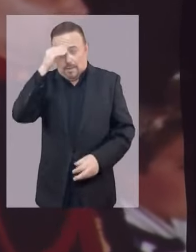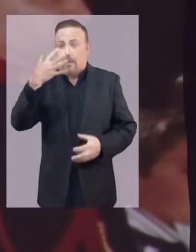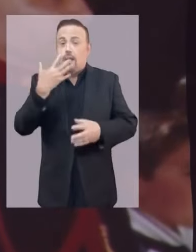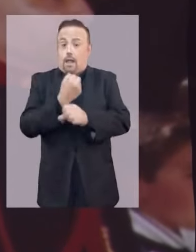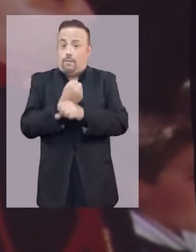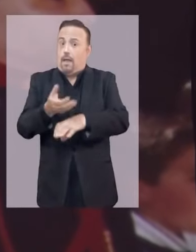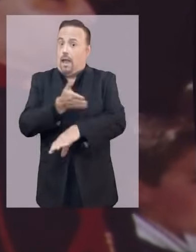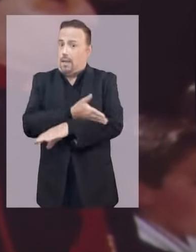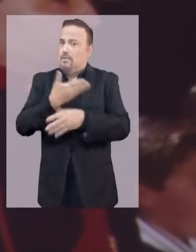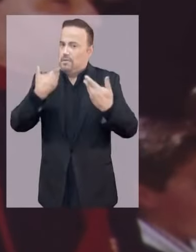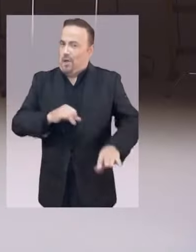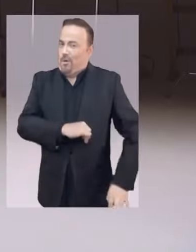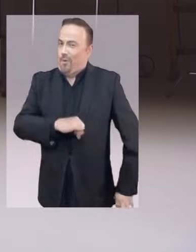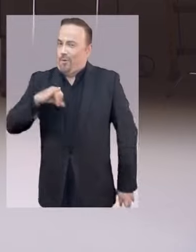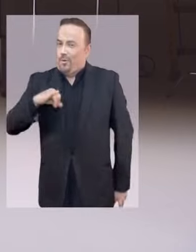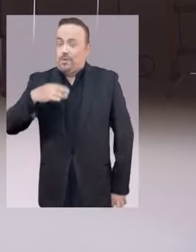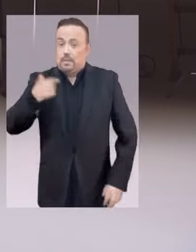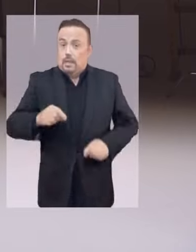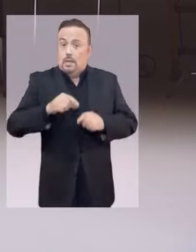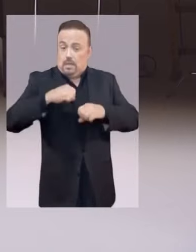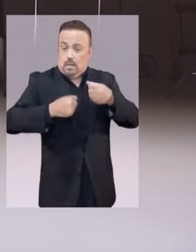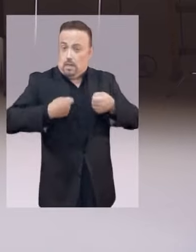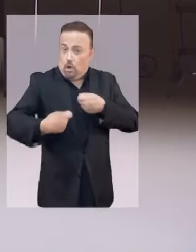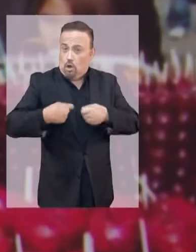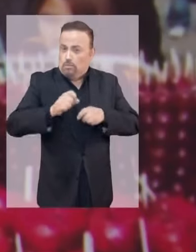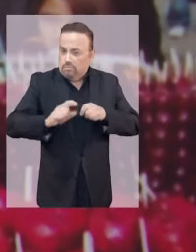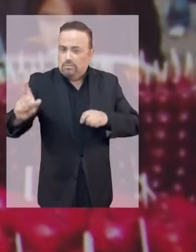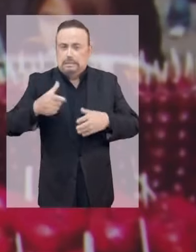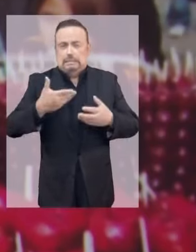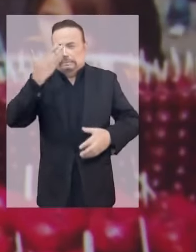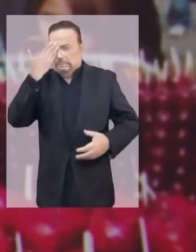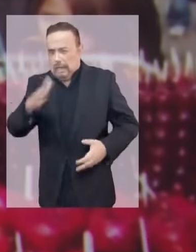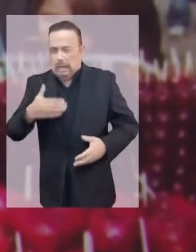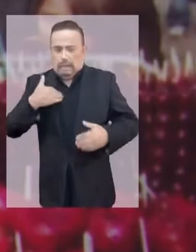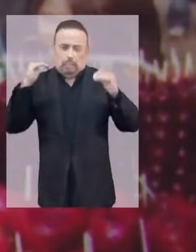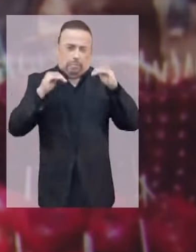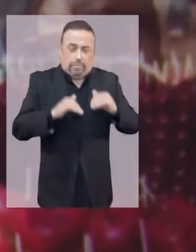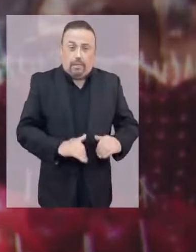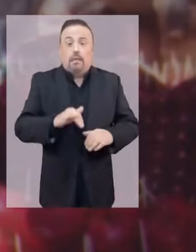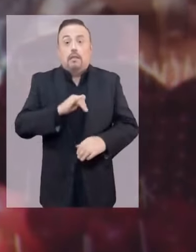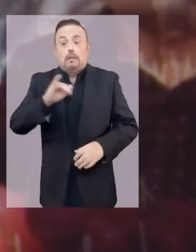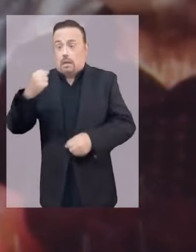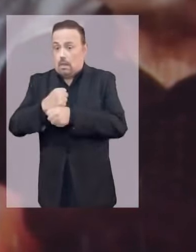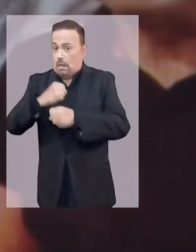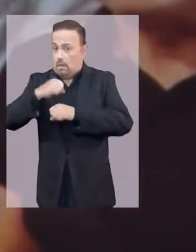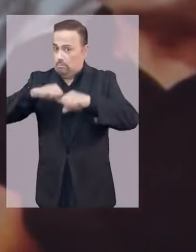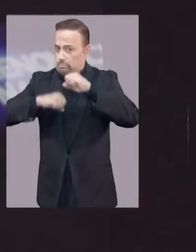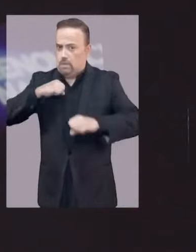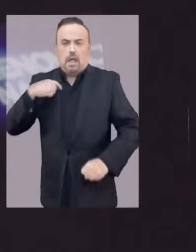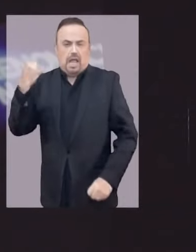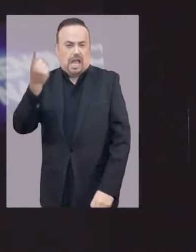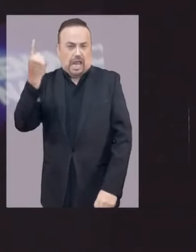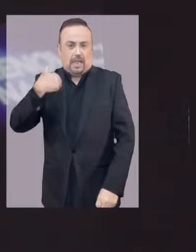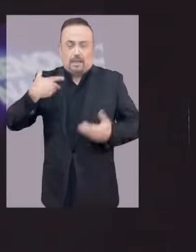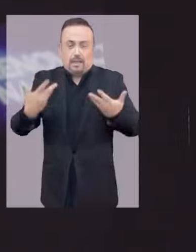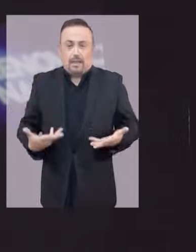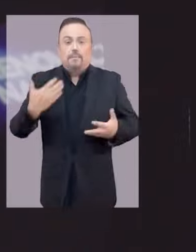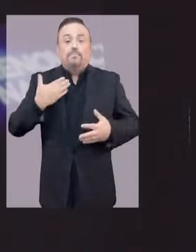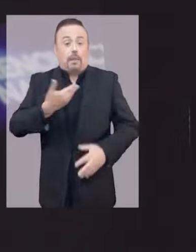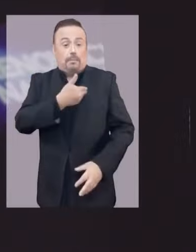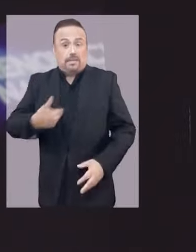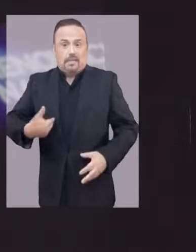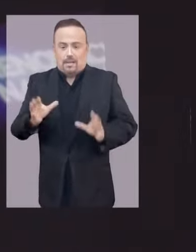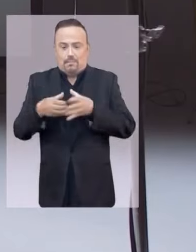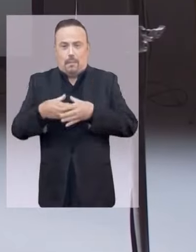carabinero, a mucha honra. Emprendí un negocio, me fui mal. Perdí hasta la camisa. Trabajé en empresas donde fui gerente. Fui presidente de un partido